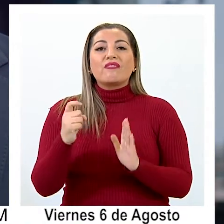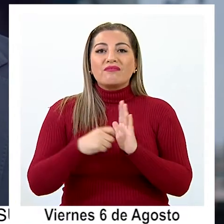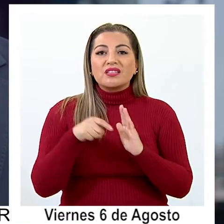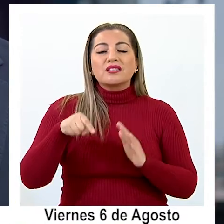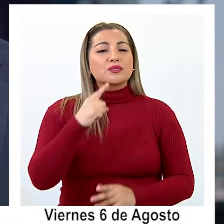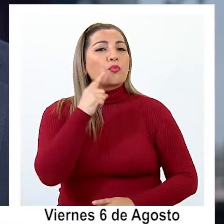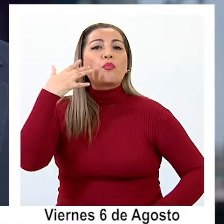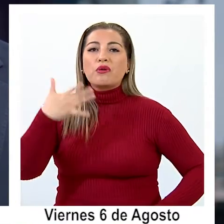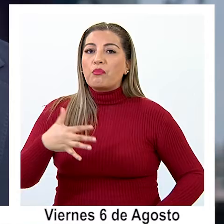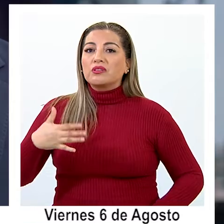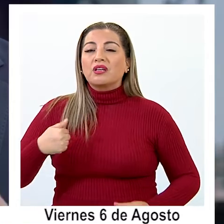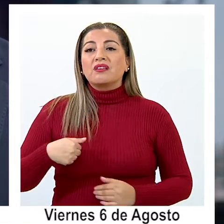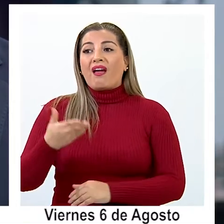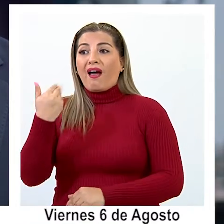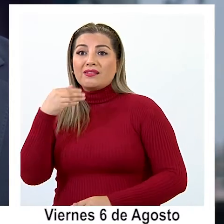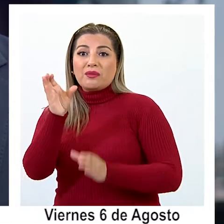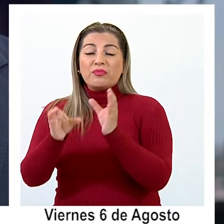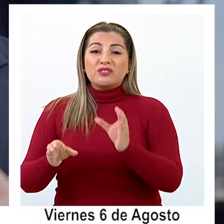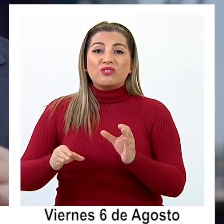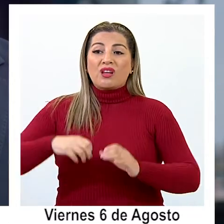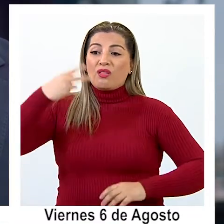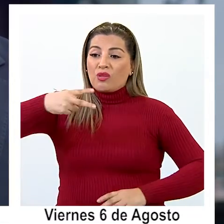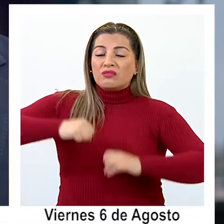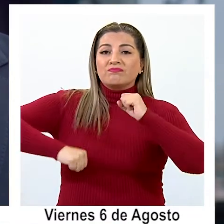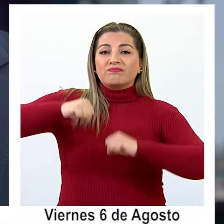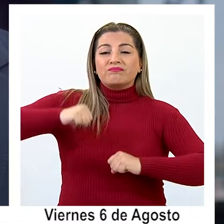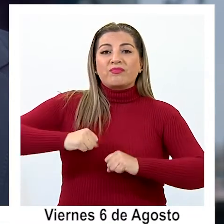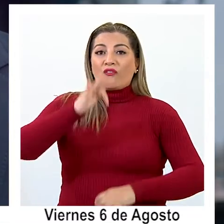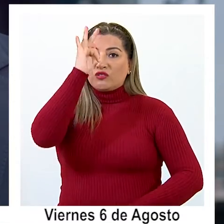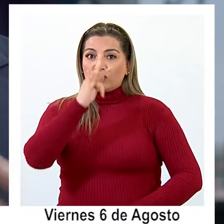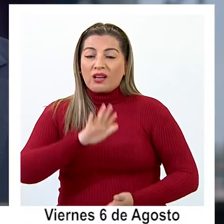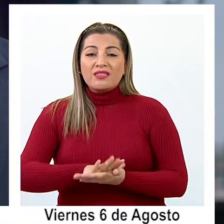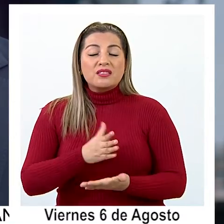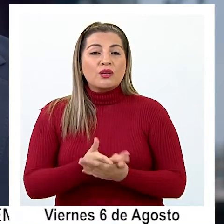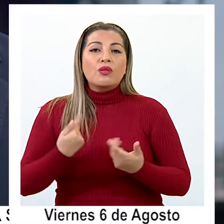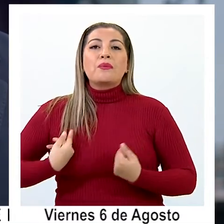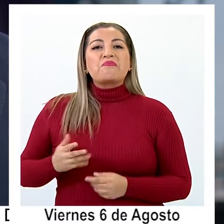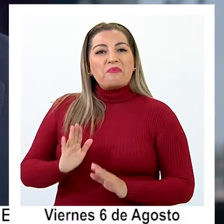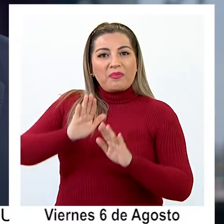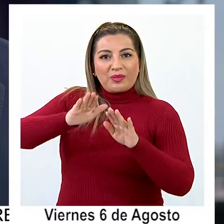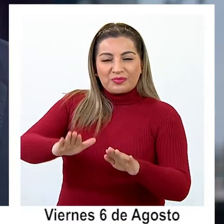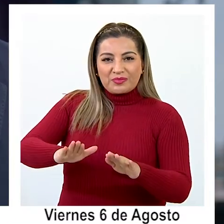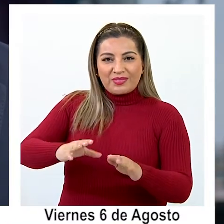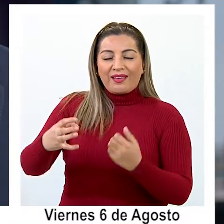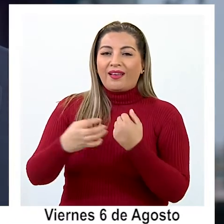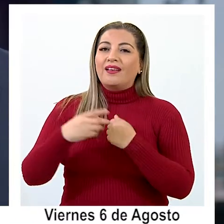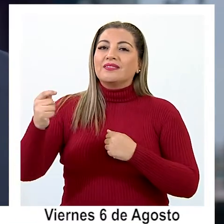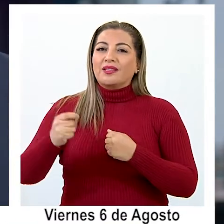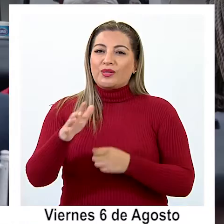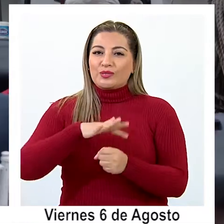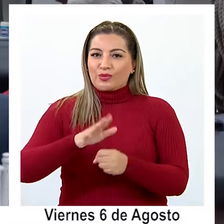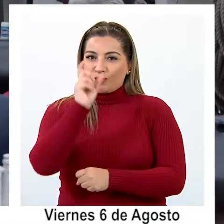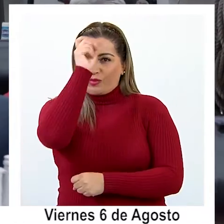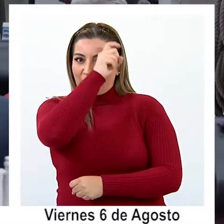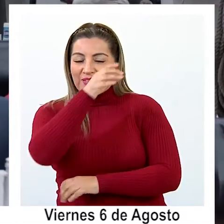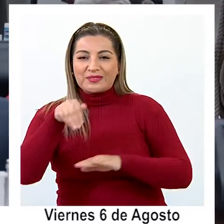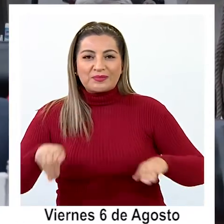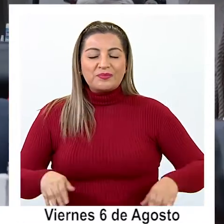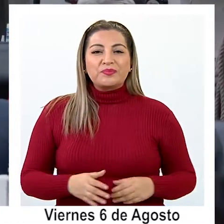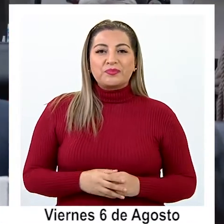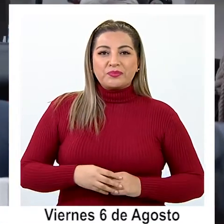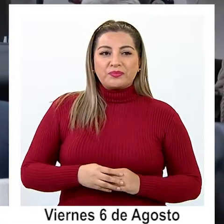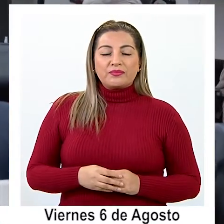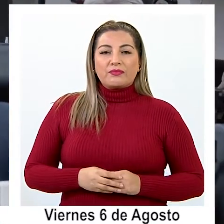ha sido esencial, lo decían muchos testimonios de emprendedores, personal de salud, para apoyar a la región en momentos muy difíciles. De esta